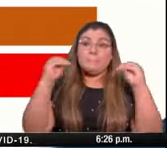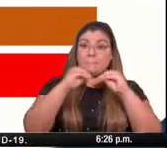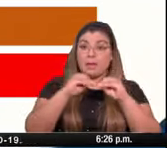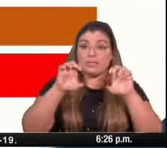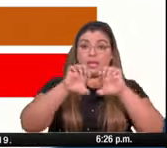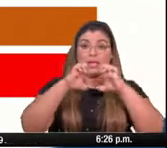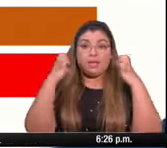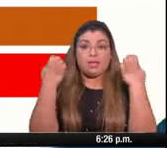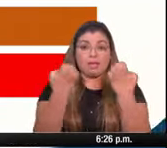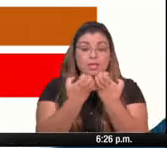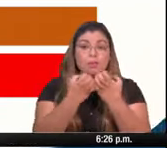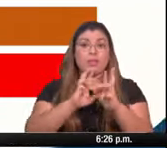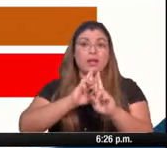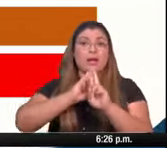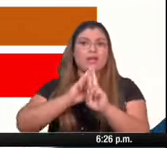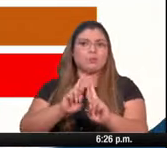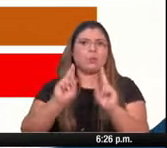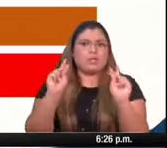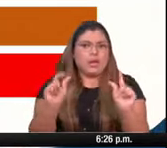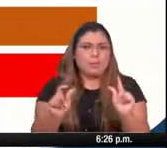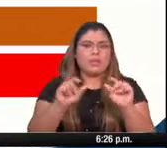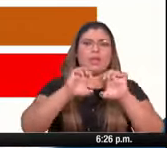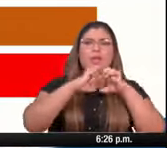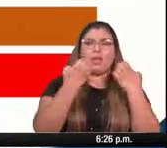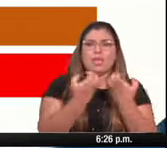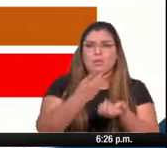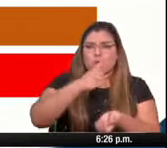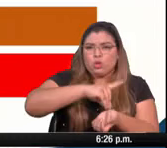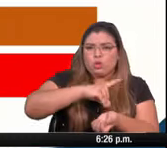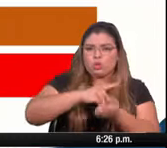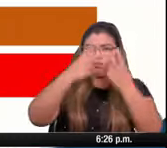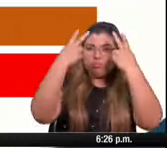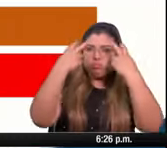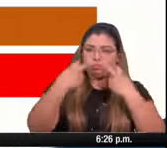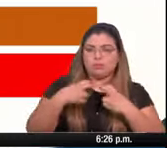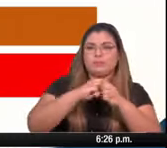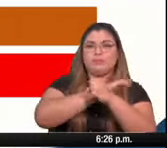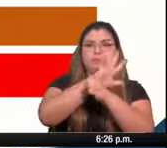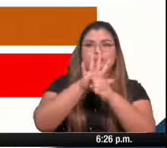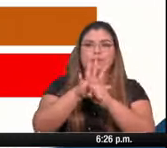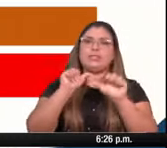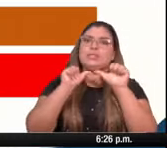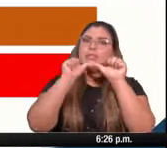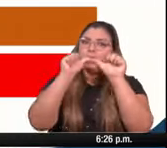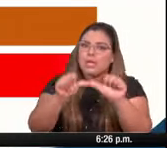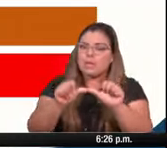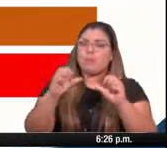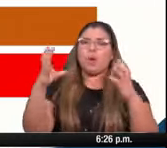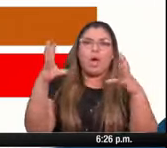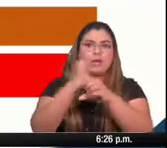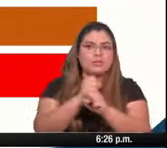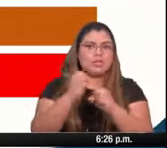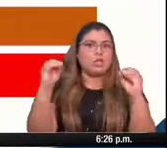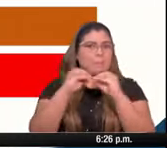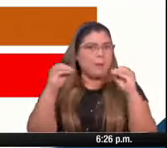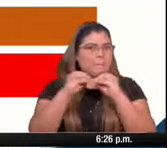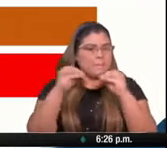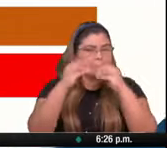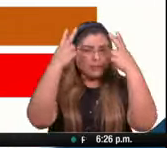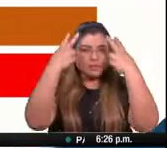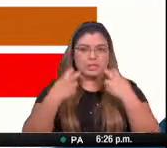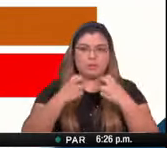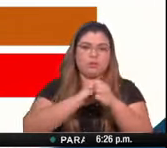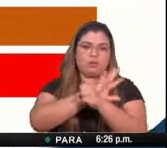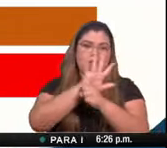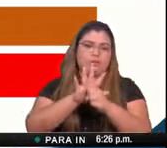equipos de respuesta rápida y equipos unificados de trazabilidad y seguimos masificando las pruebas ante el